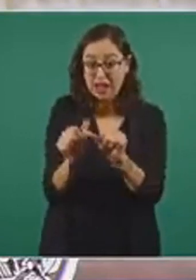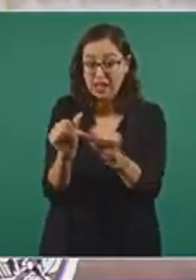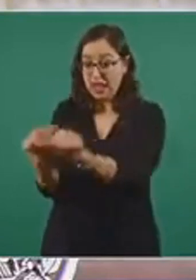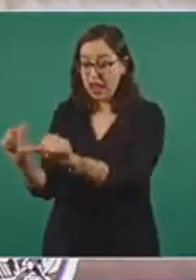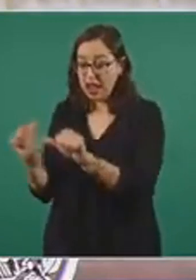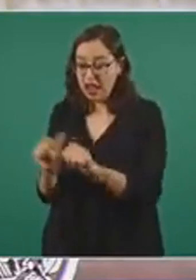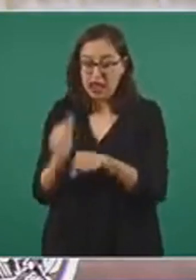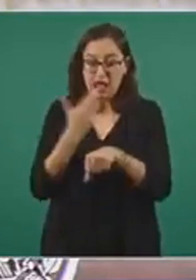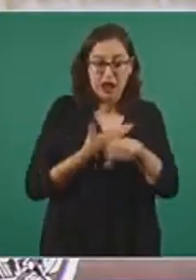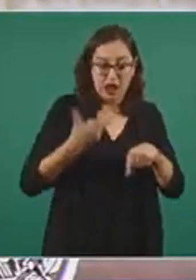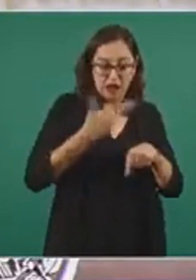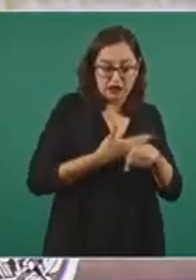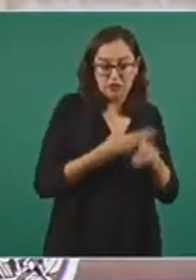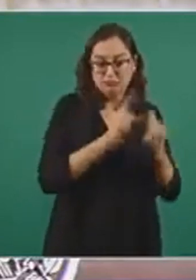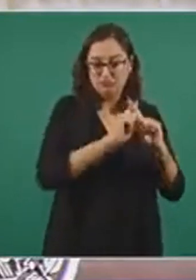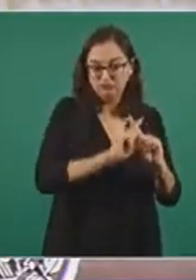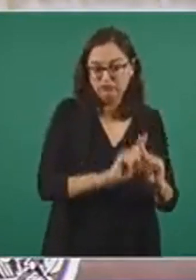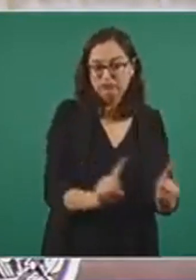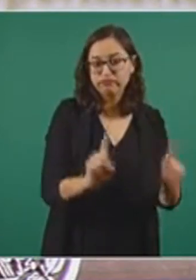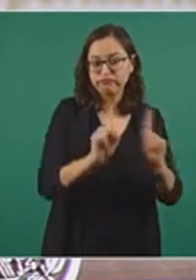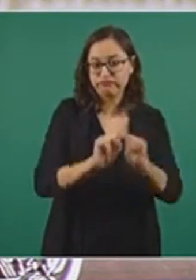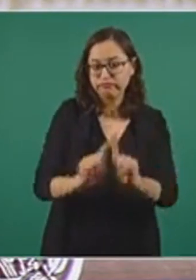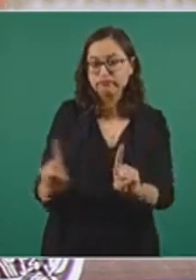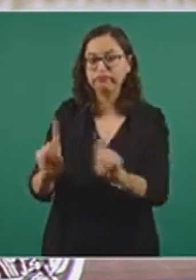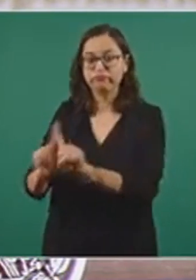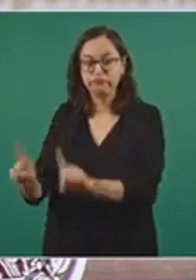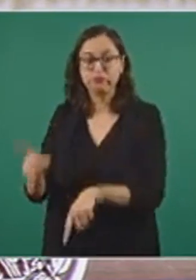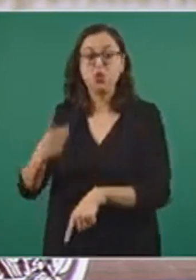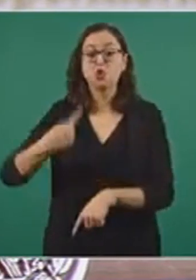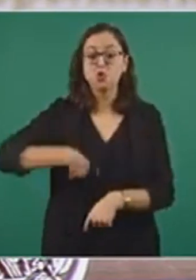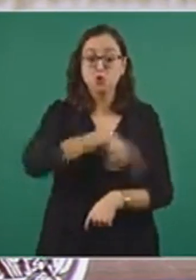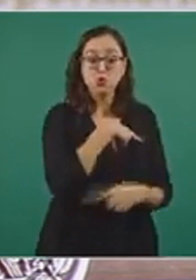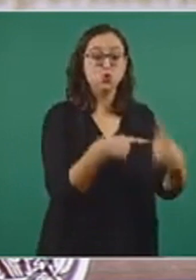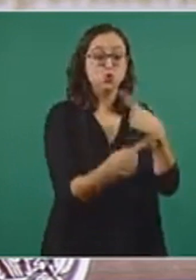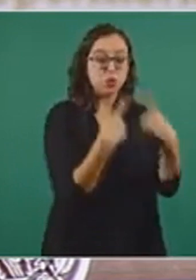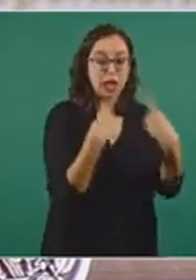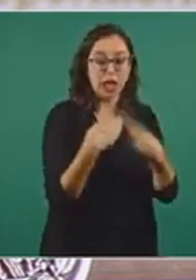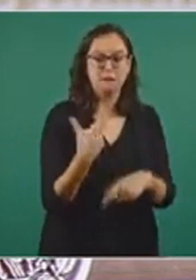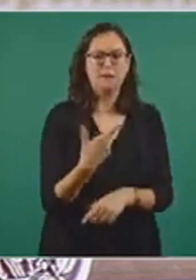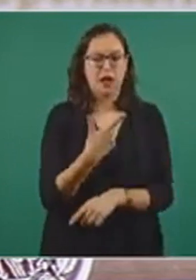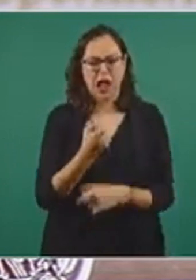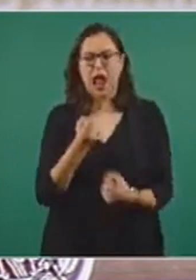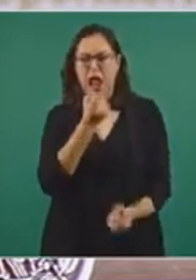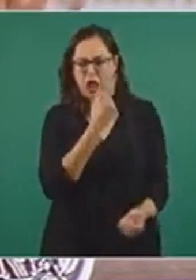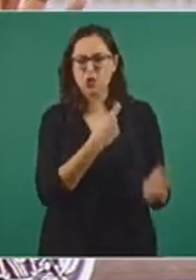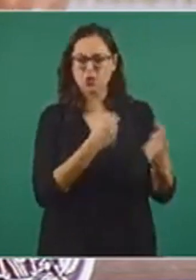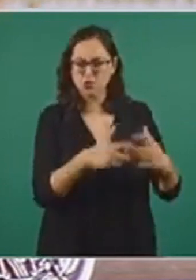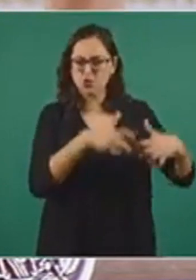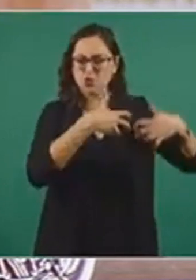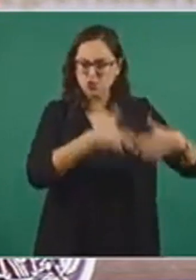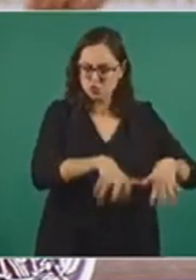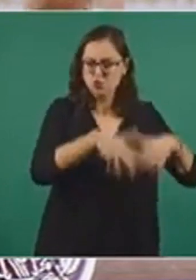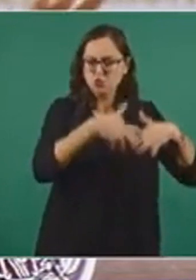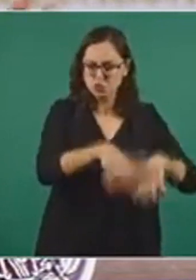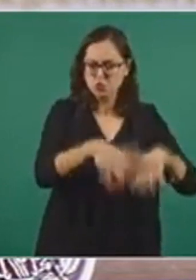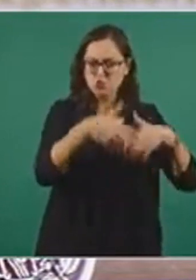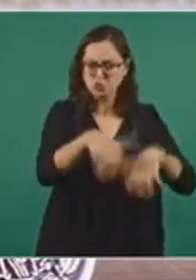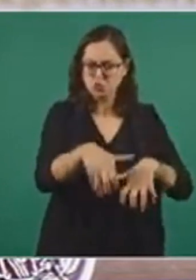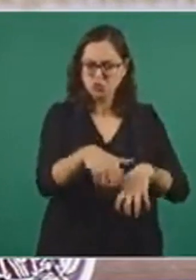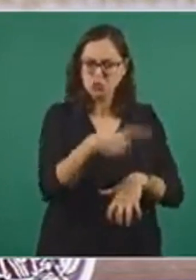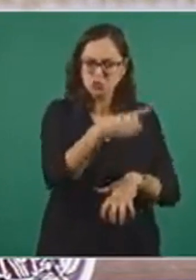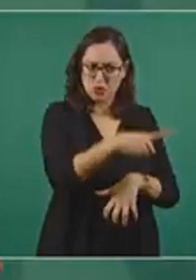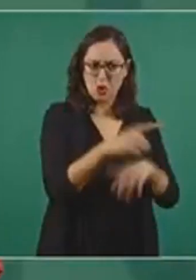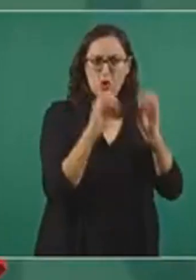el diálogo con ellos permanentemente. Los que últimamente han estado haciendo manifestaciones corresponden a unas organizaciones